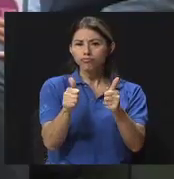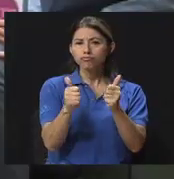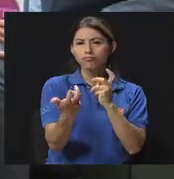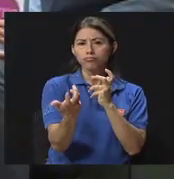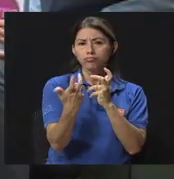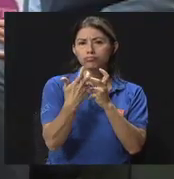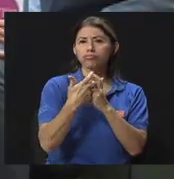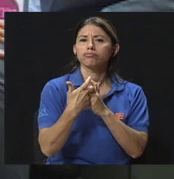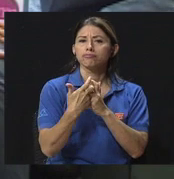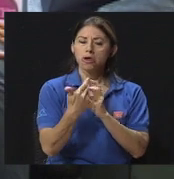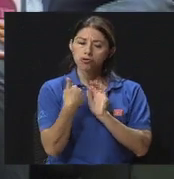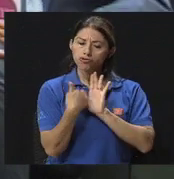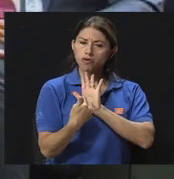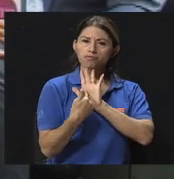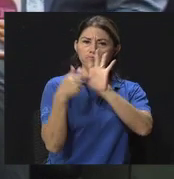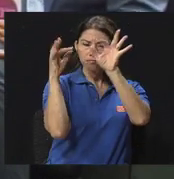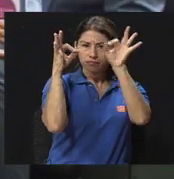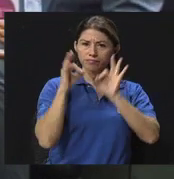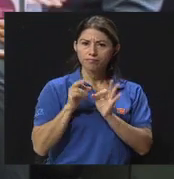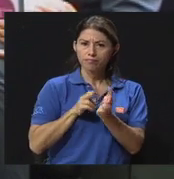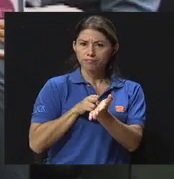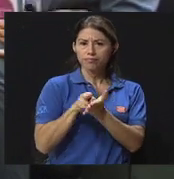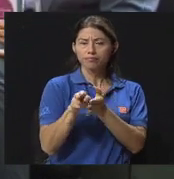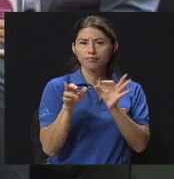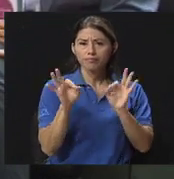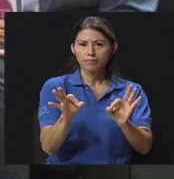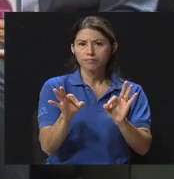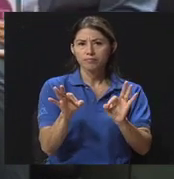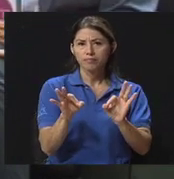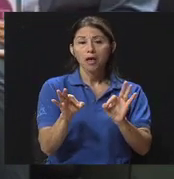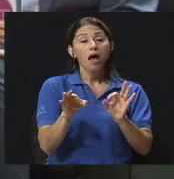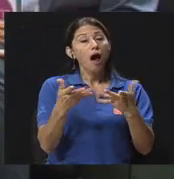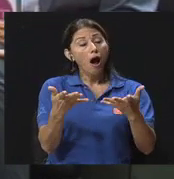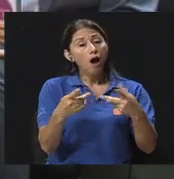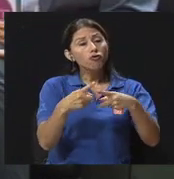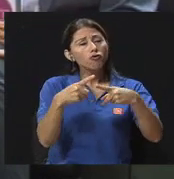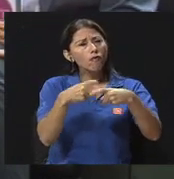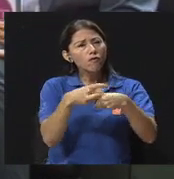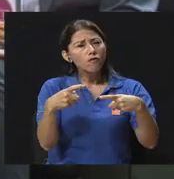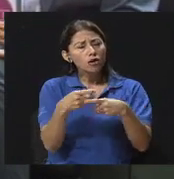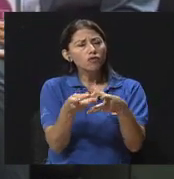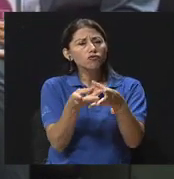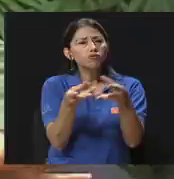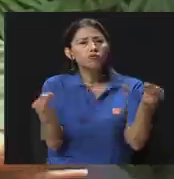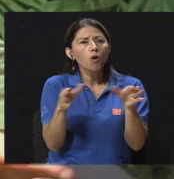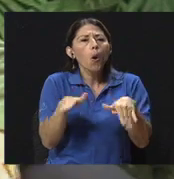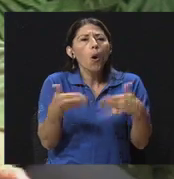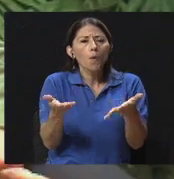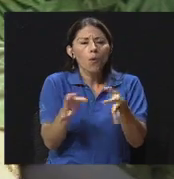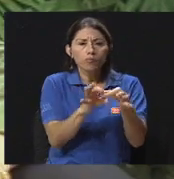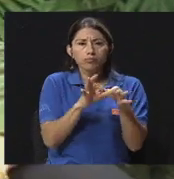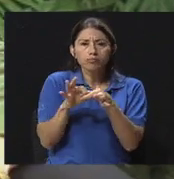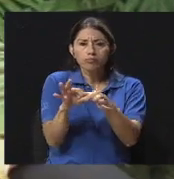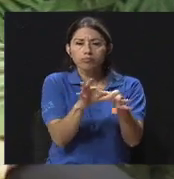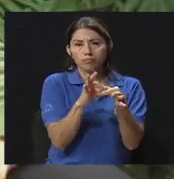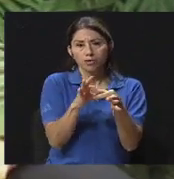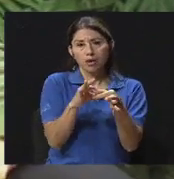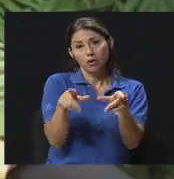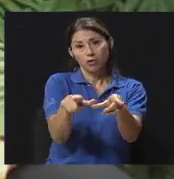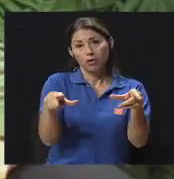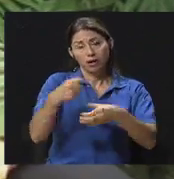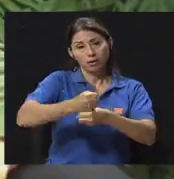como saber resolver conflictos y entablar relaciones, ¿verdad? En esa línea son fundamentales y en el trabajo mucho más.